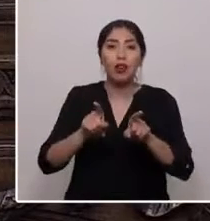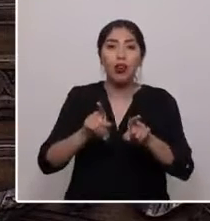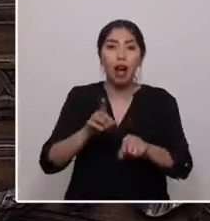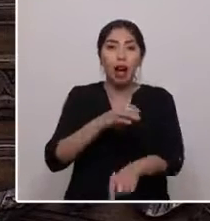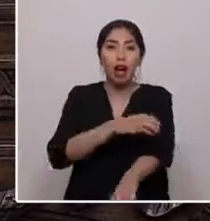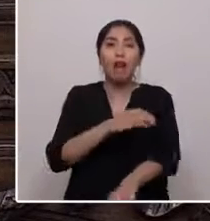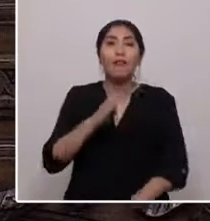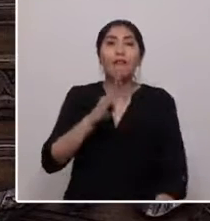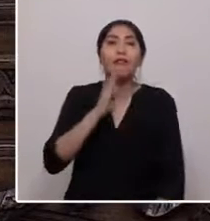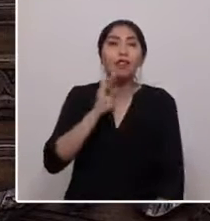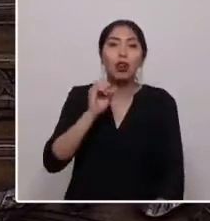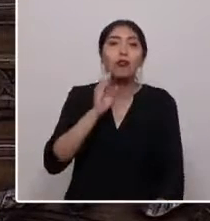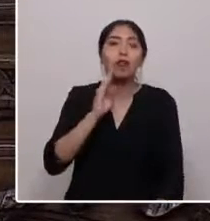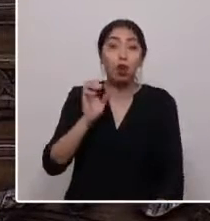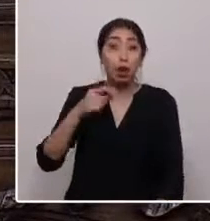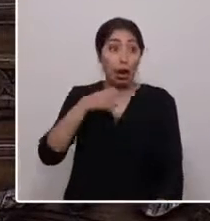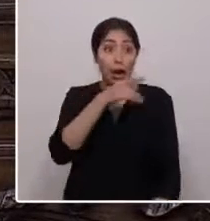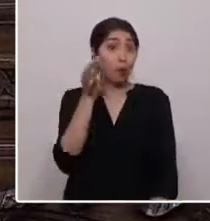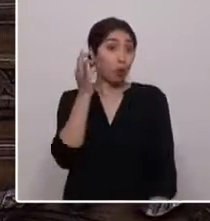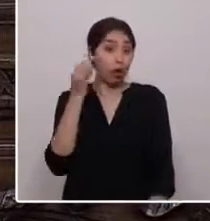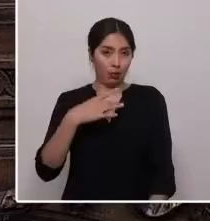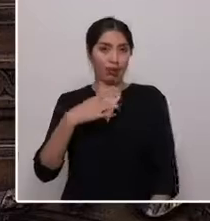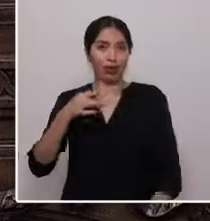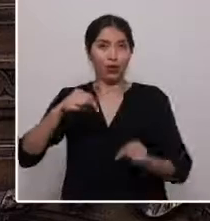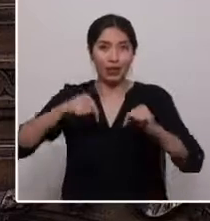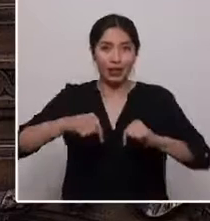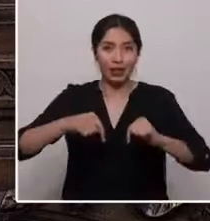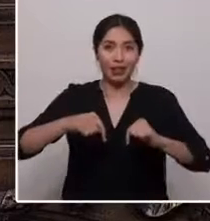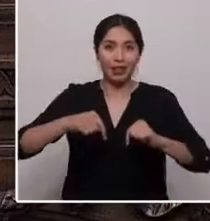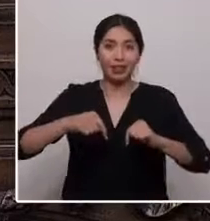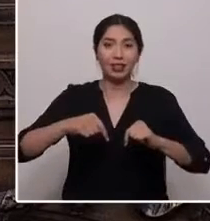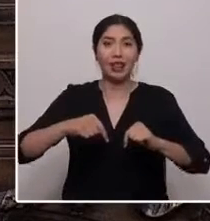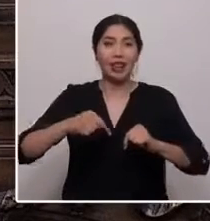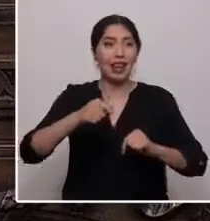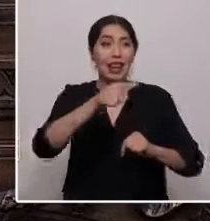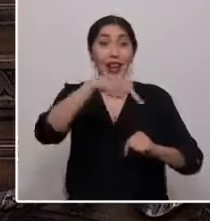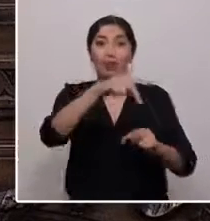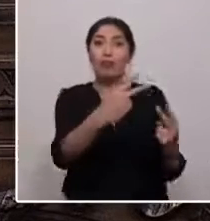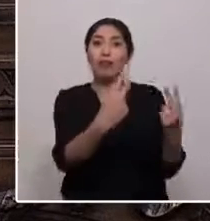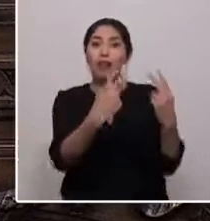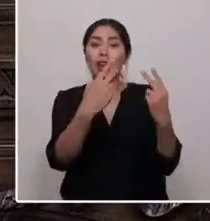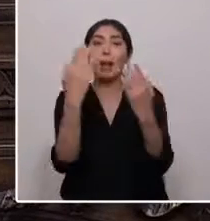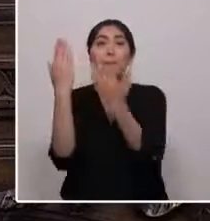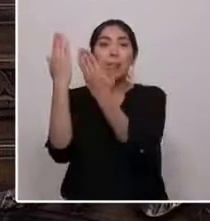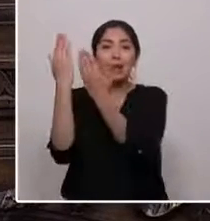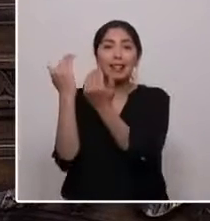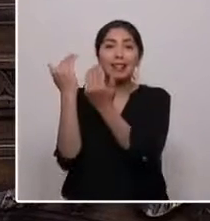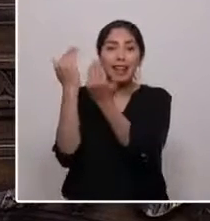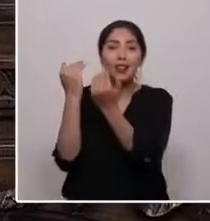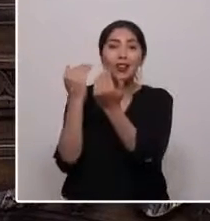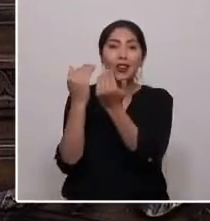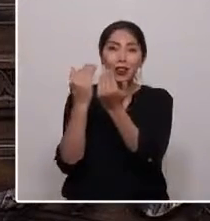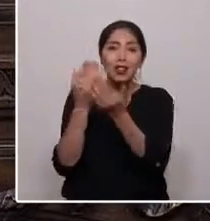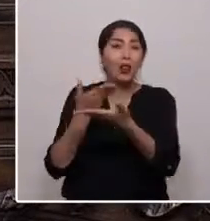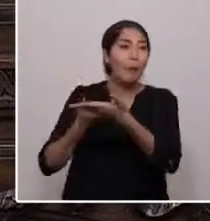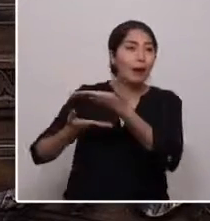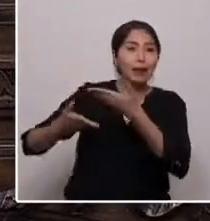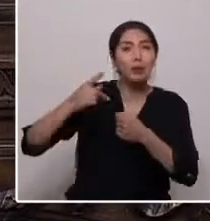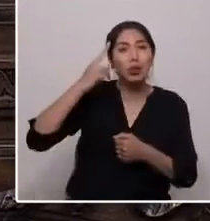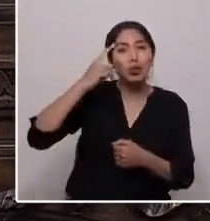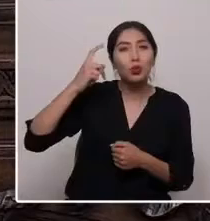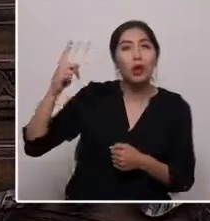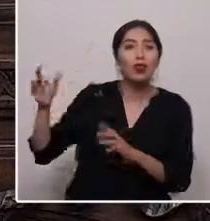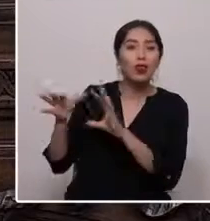aquí. Con quienes nos ven hoy esperanzadas, desde fuera, compartimos un sueño que es colectivo. Es el